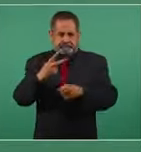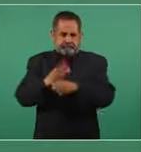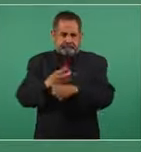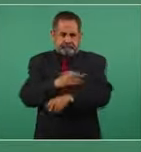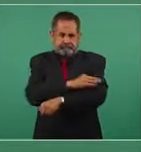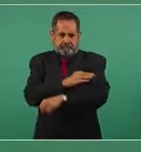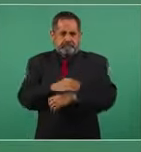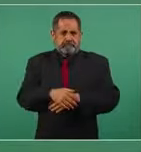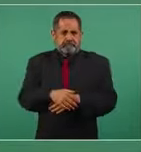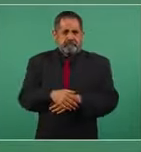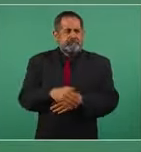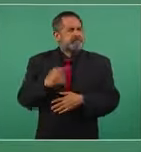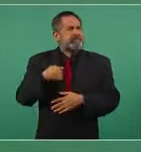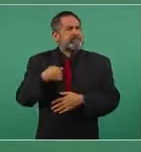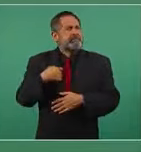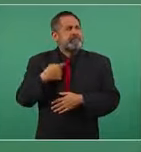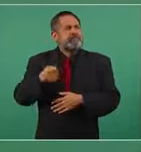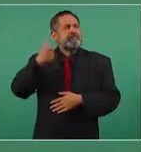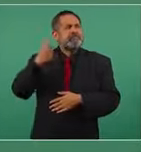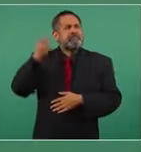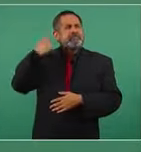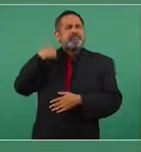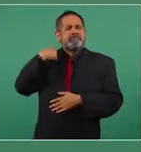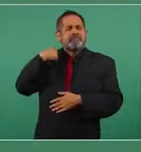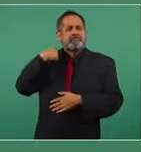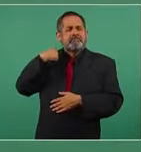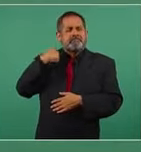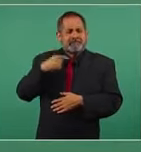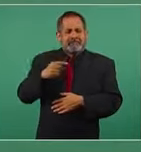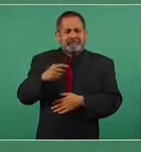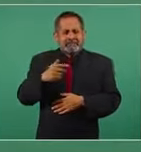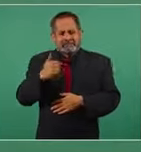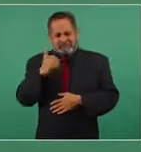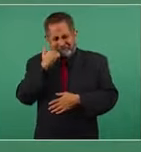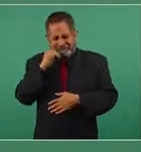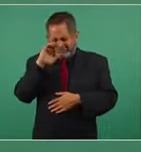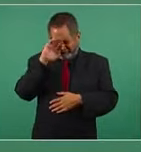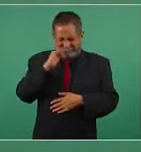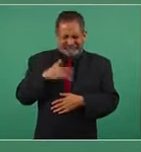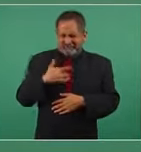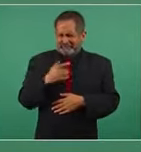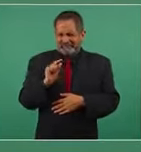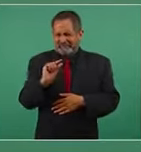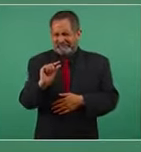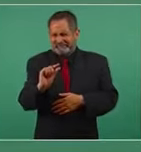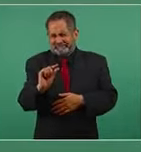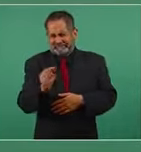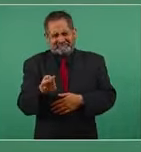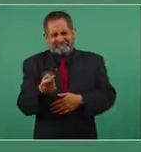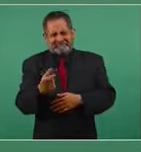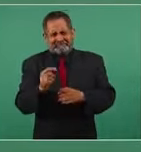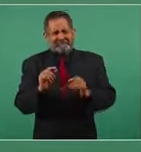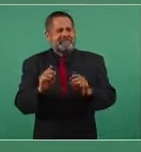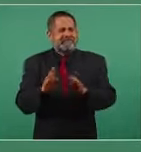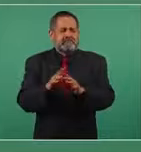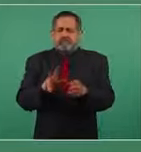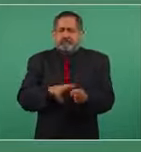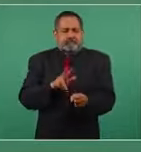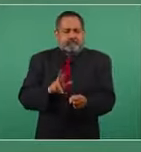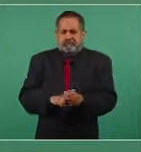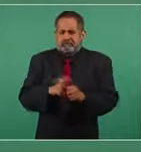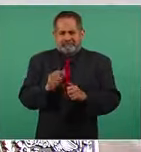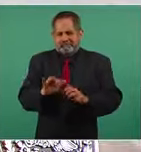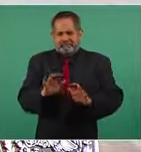A mí me vacunaron la primera vez, tuve un poco de reacción como es normal,